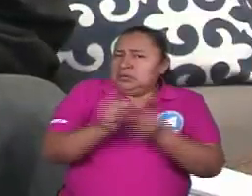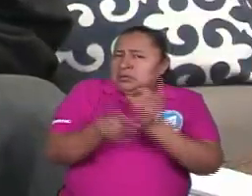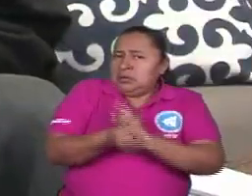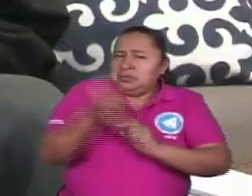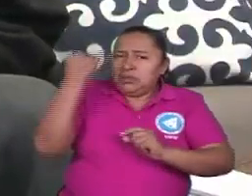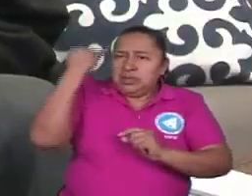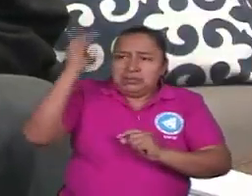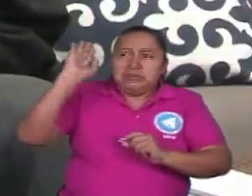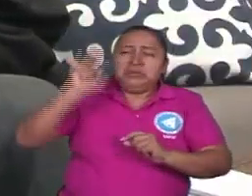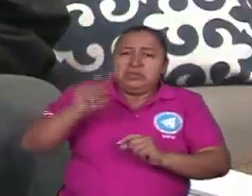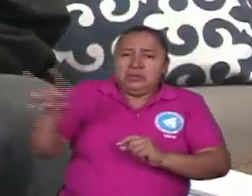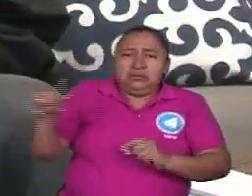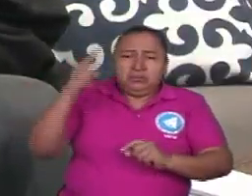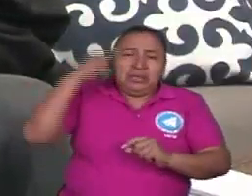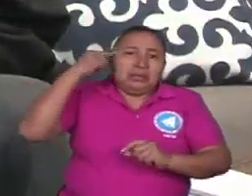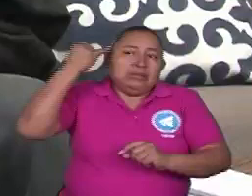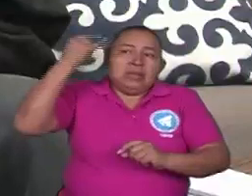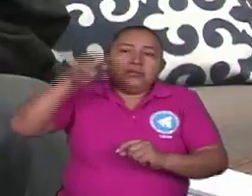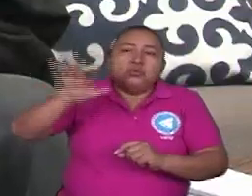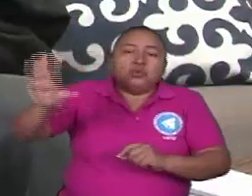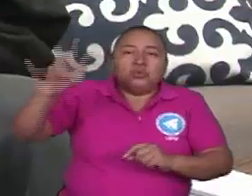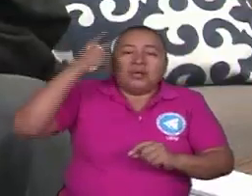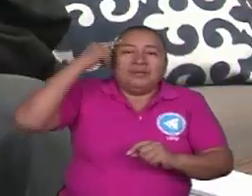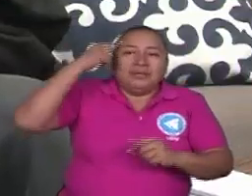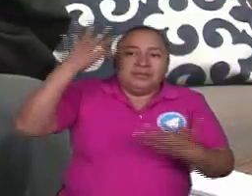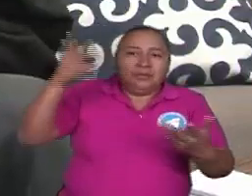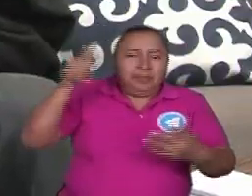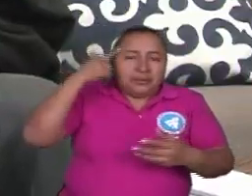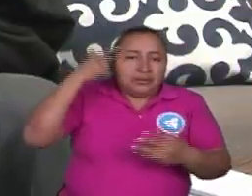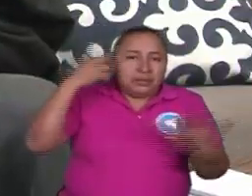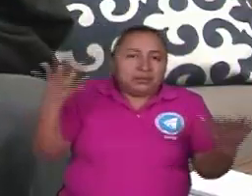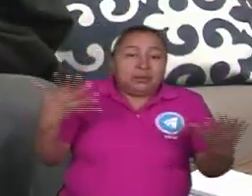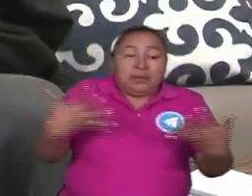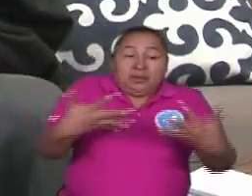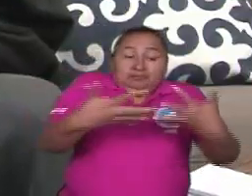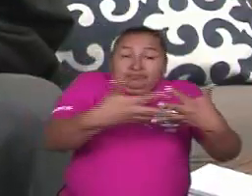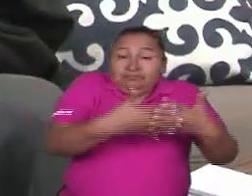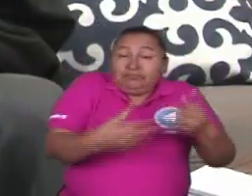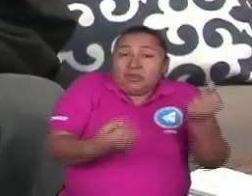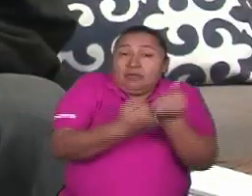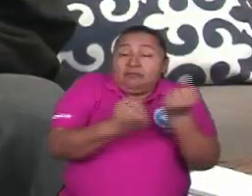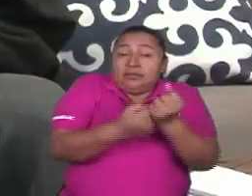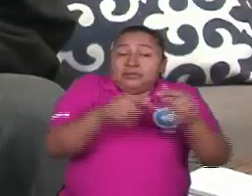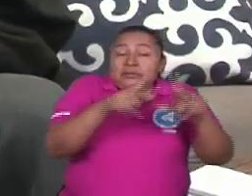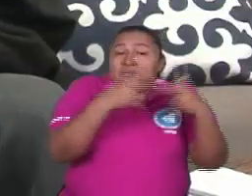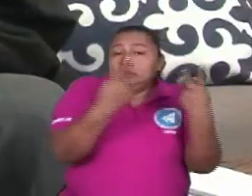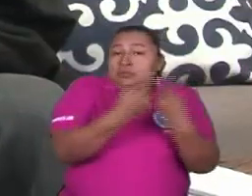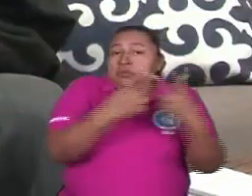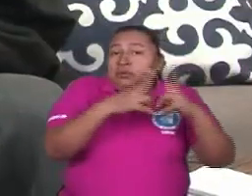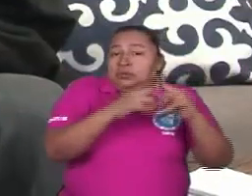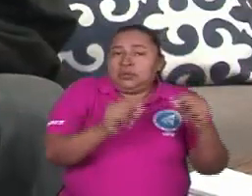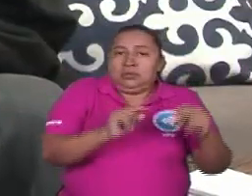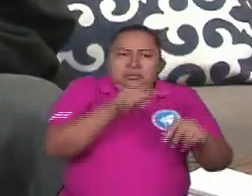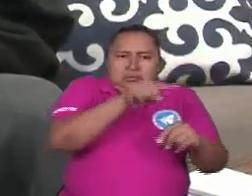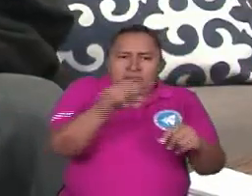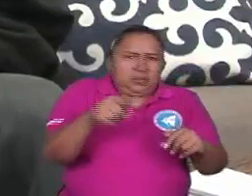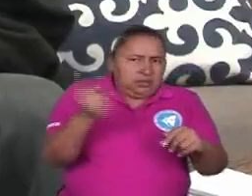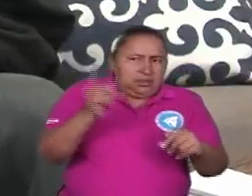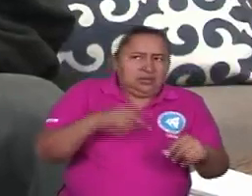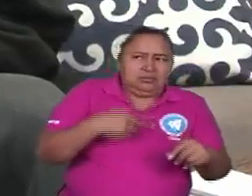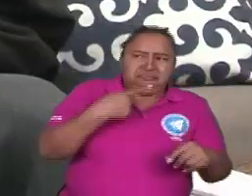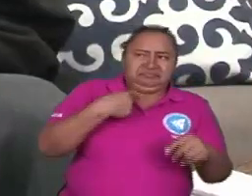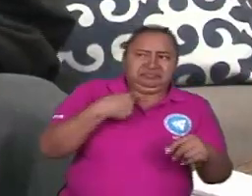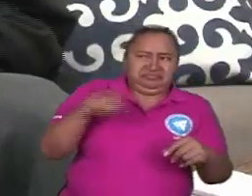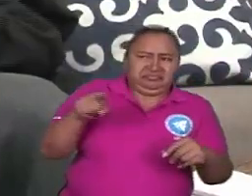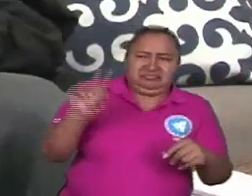inventada en su cabeza? Ellos pensaron que iban a hacer eso pero la correlación de fuerzas y el pueblo de Nicaragua ¿me entienden? No se tragó la